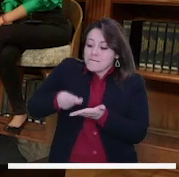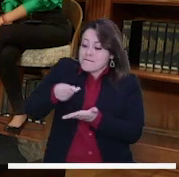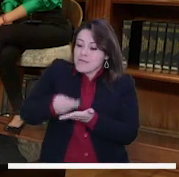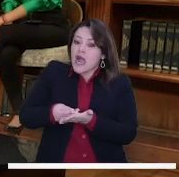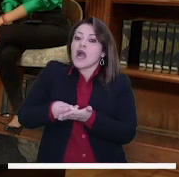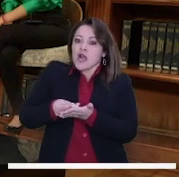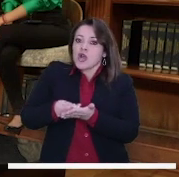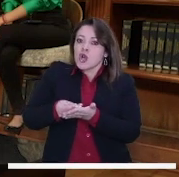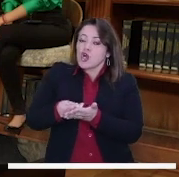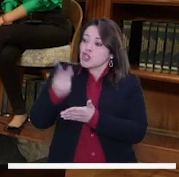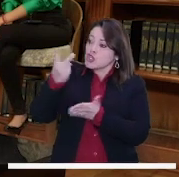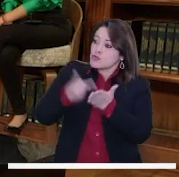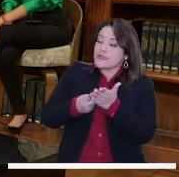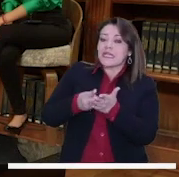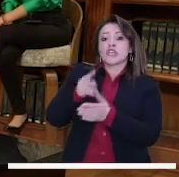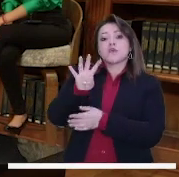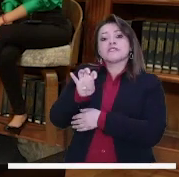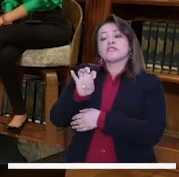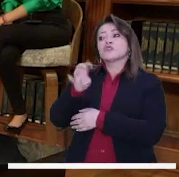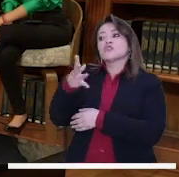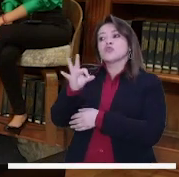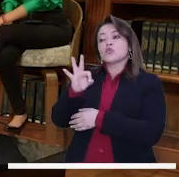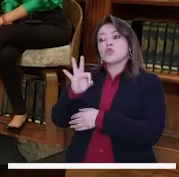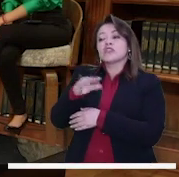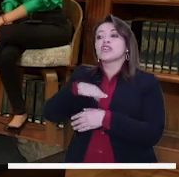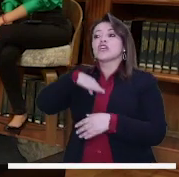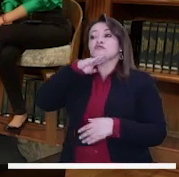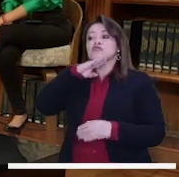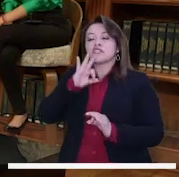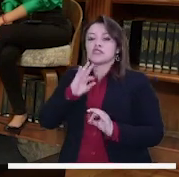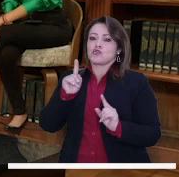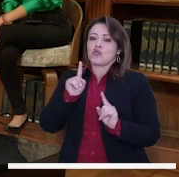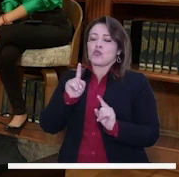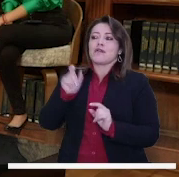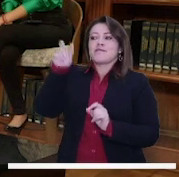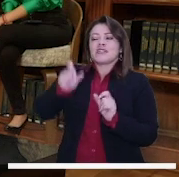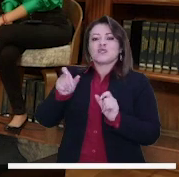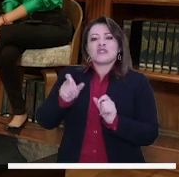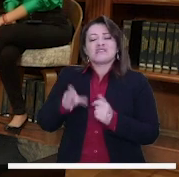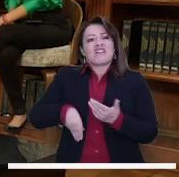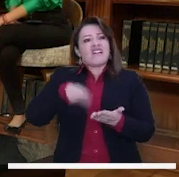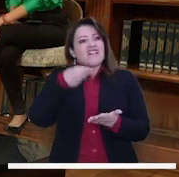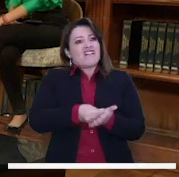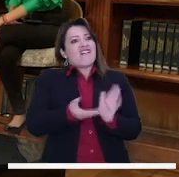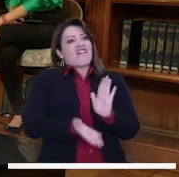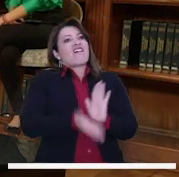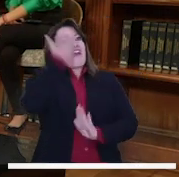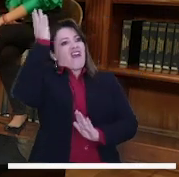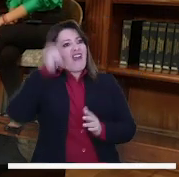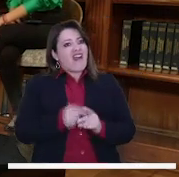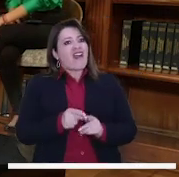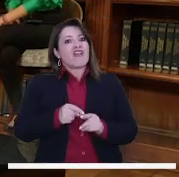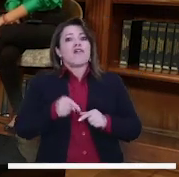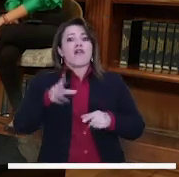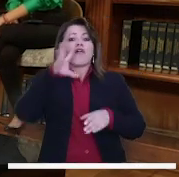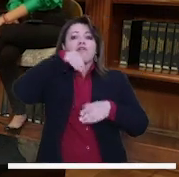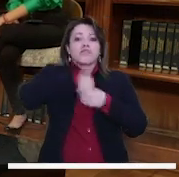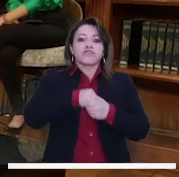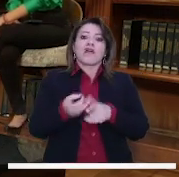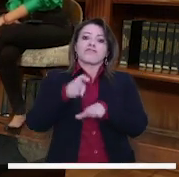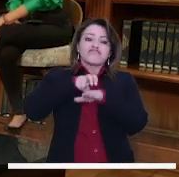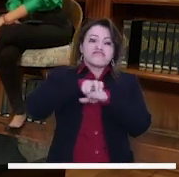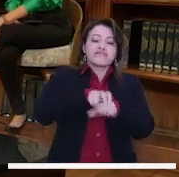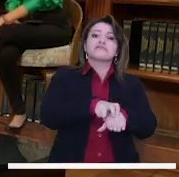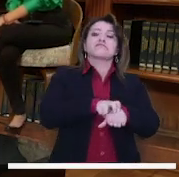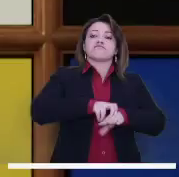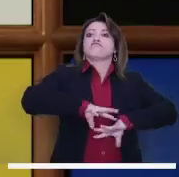no son suficientes para los ciudadanos. El ciudadano no está contento pagando 2.950 pesos para que lo atraquen, en el caso de las